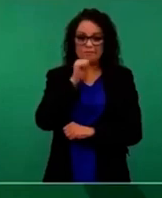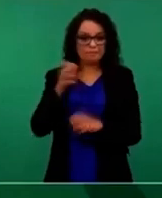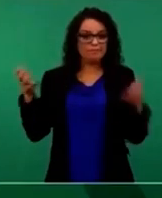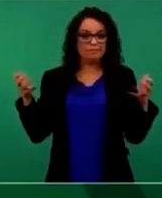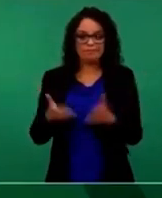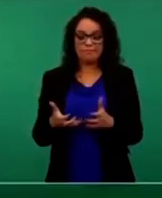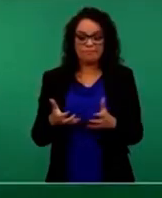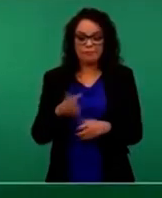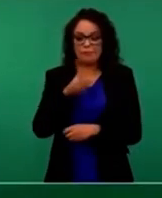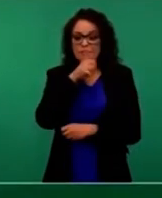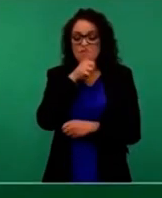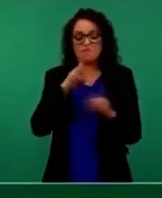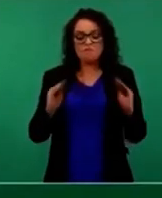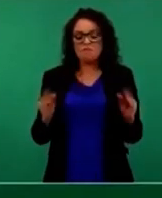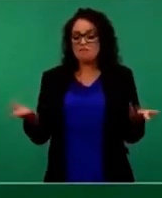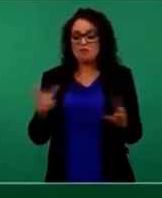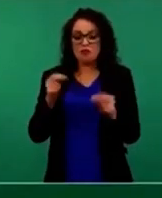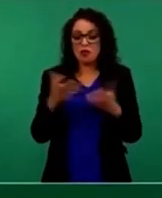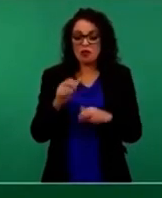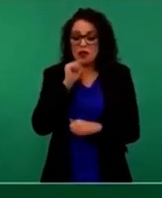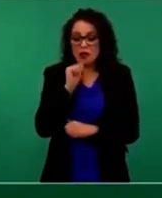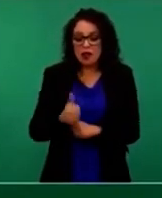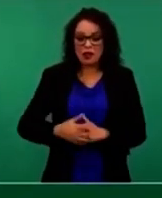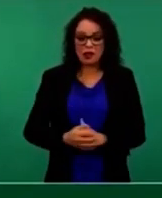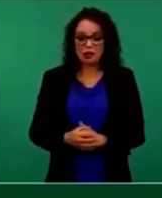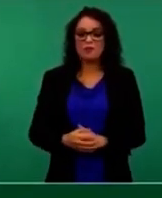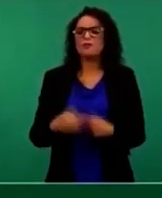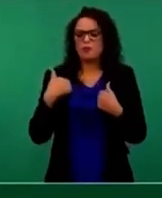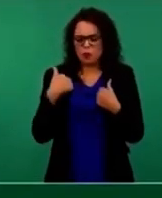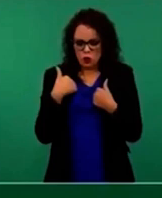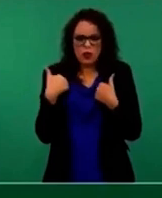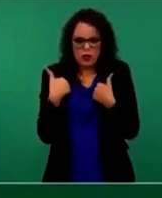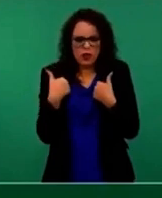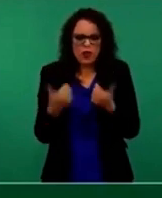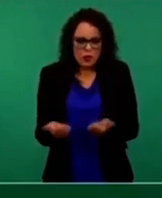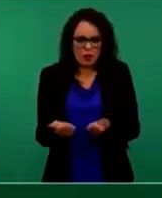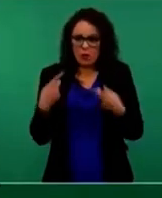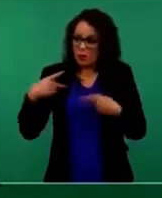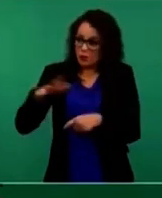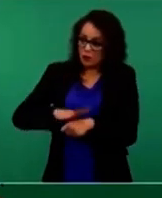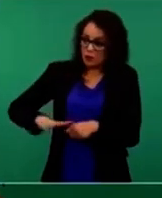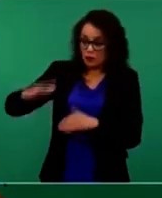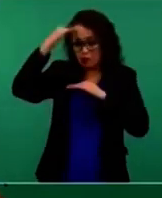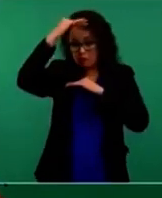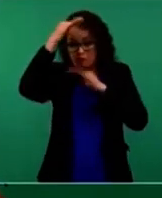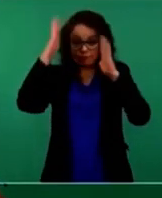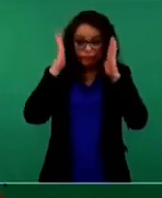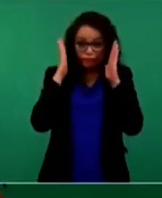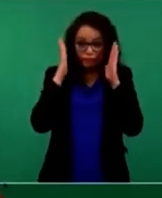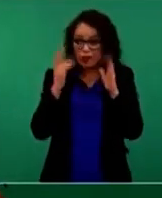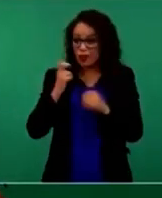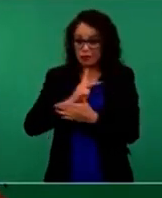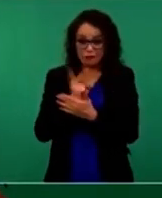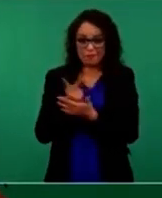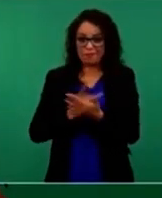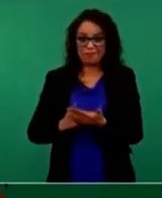Entonces, yo entiendo que los conservadores, pues no quieran estos programas,